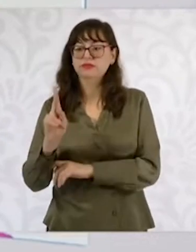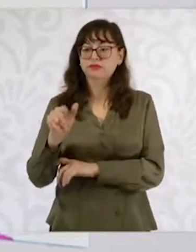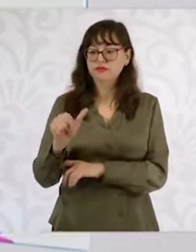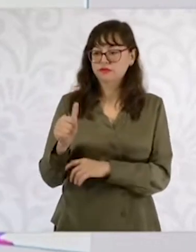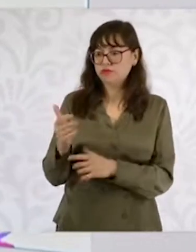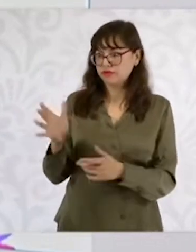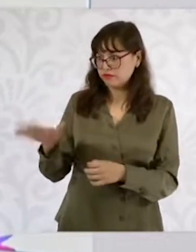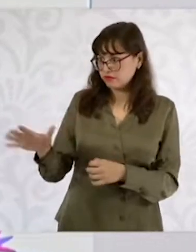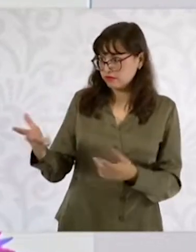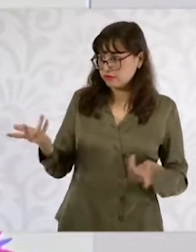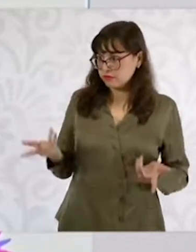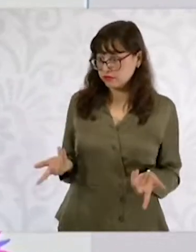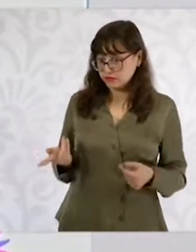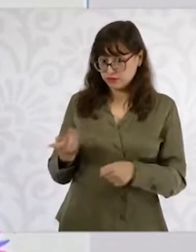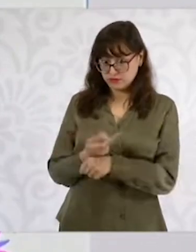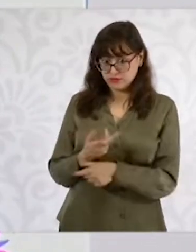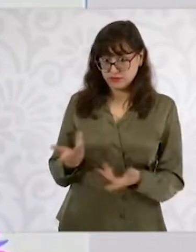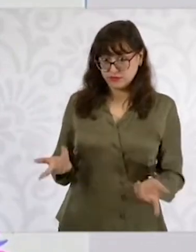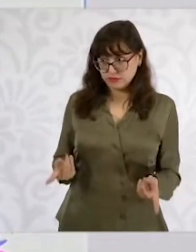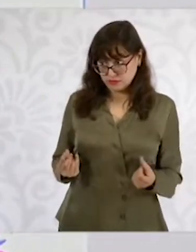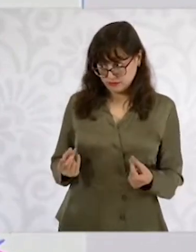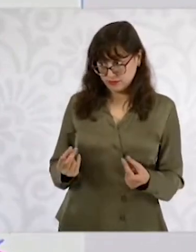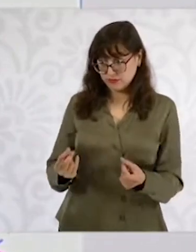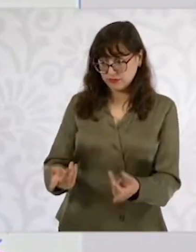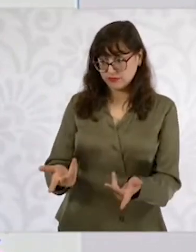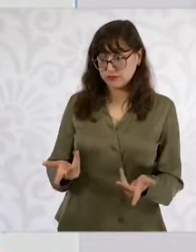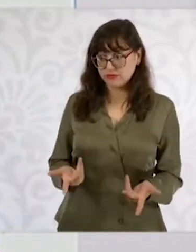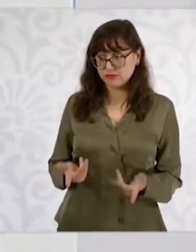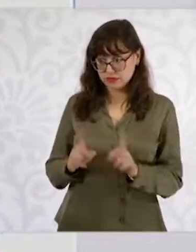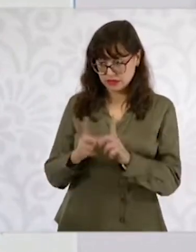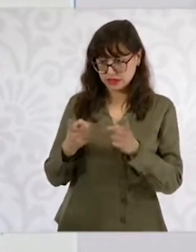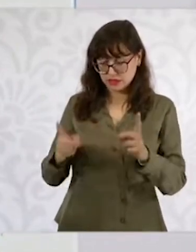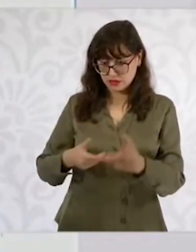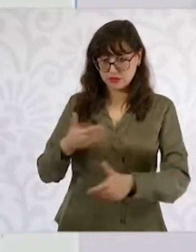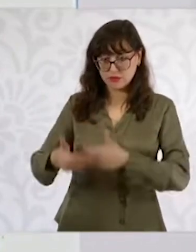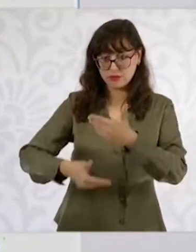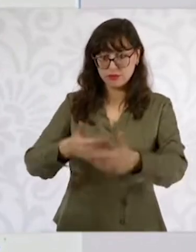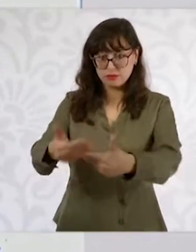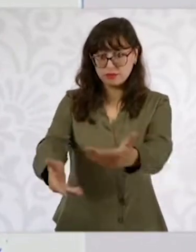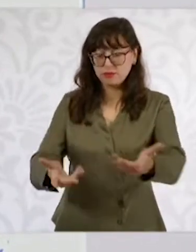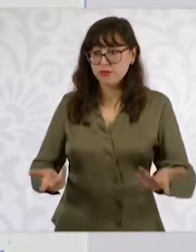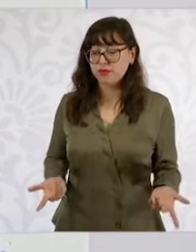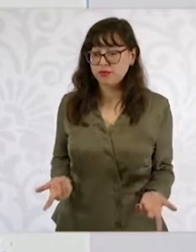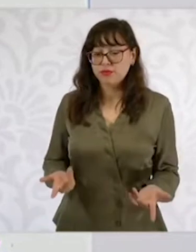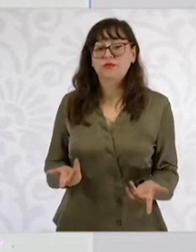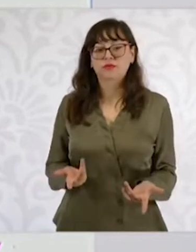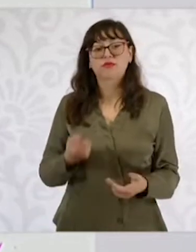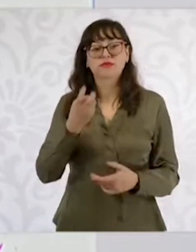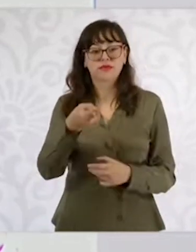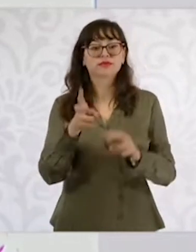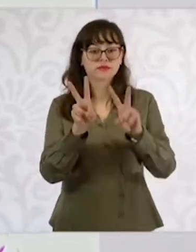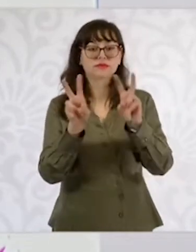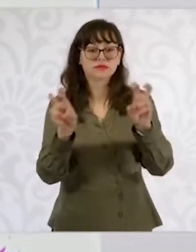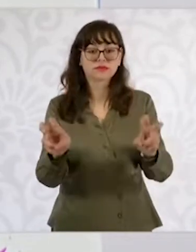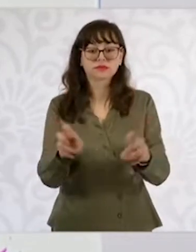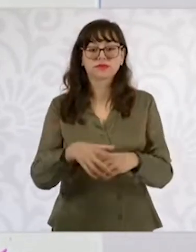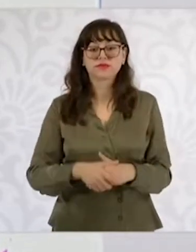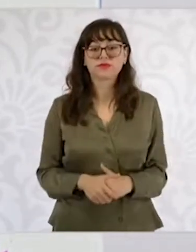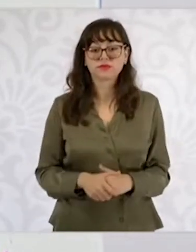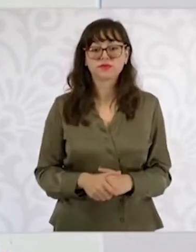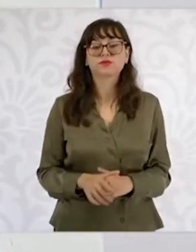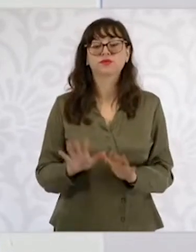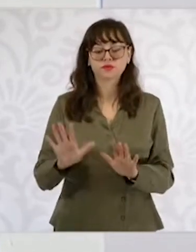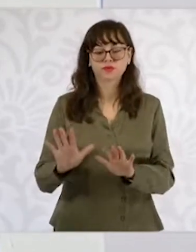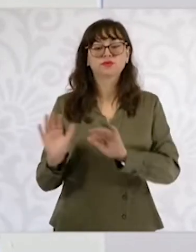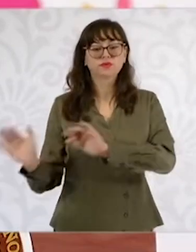que va a haber una buena relación y cuando se presenten problemas los vamos a afrontar con dignidad, con orgullo y sabiendo a quién representamos, que es nuestro gran